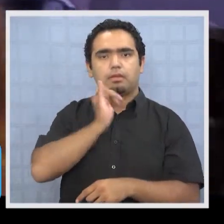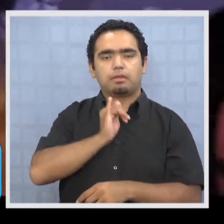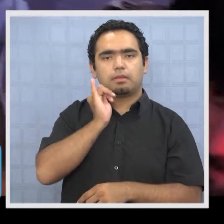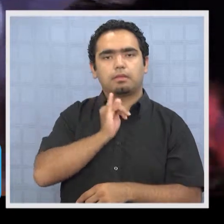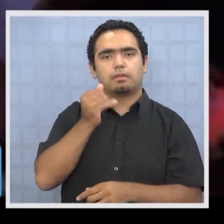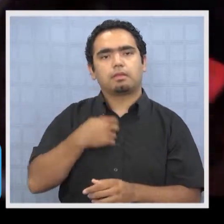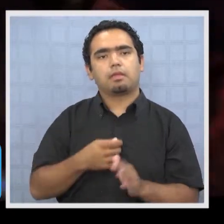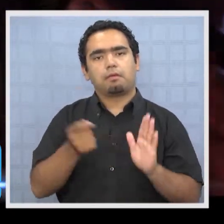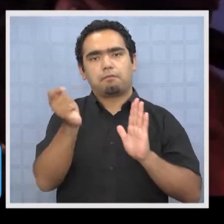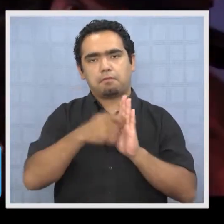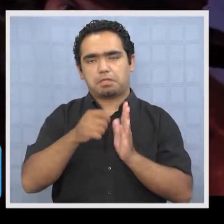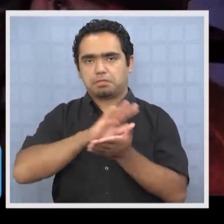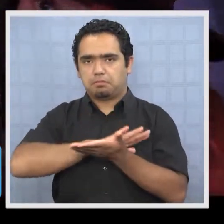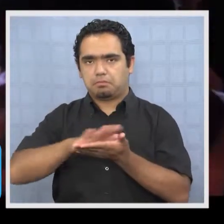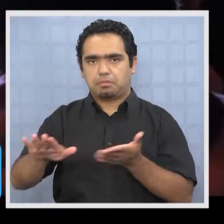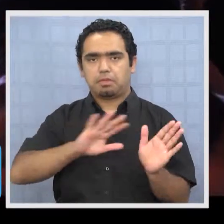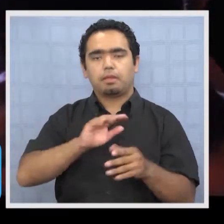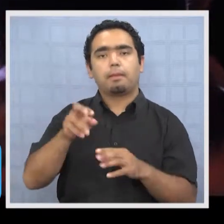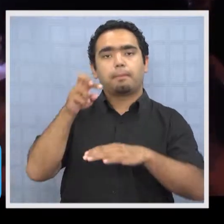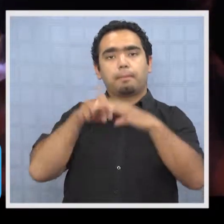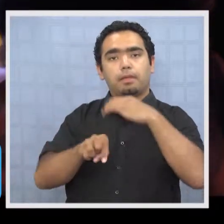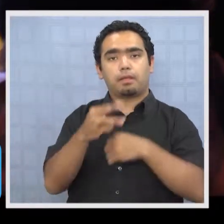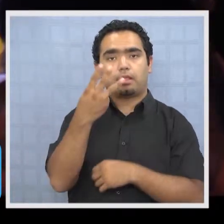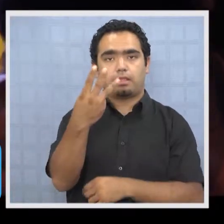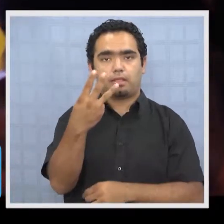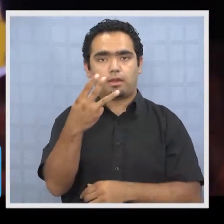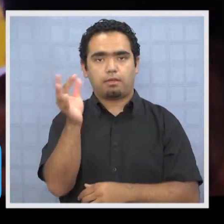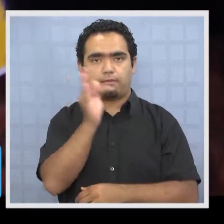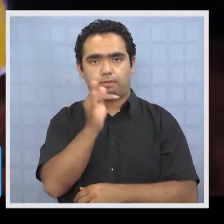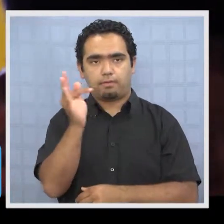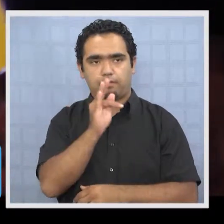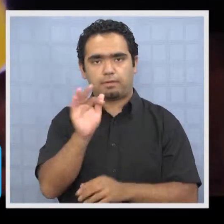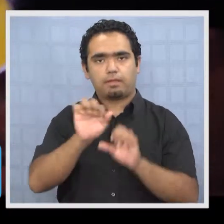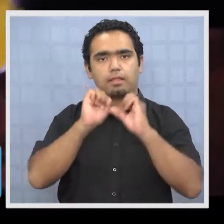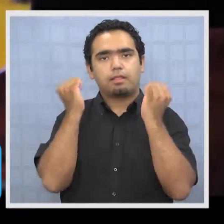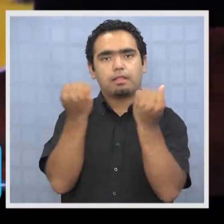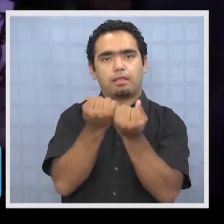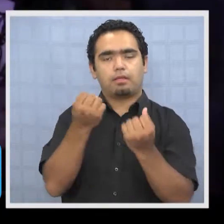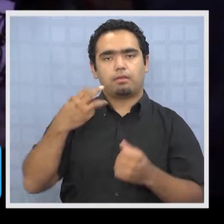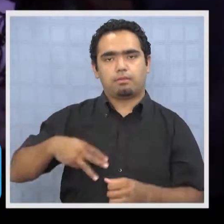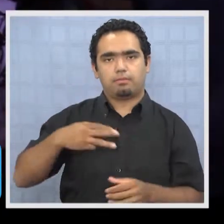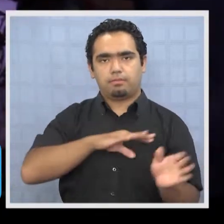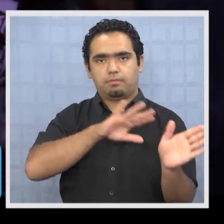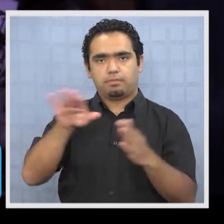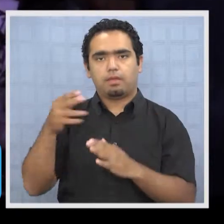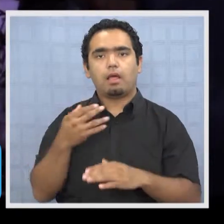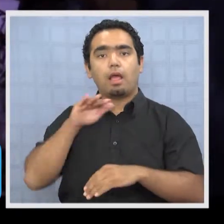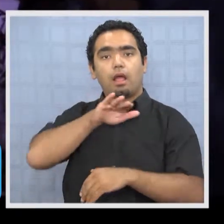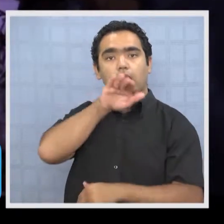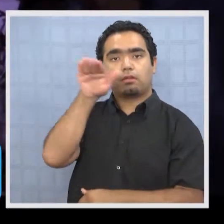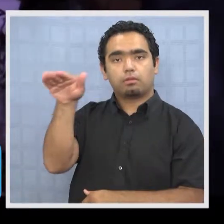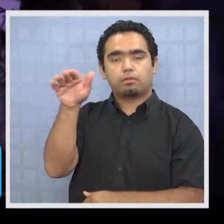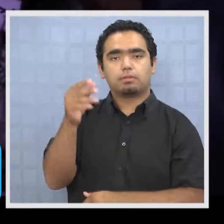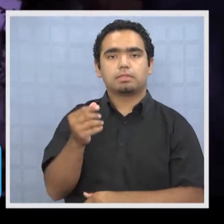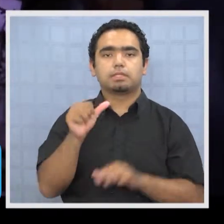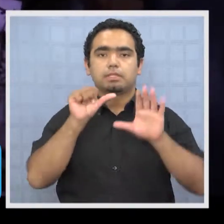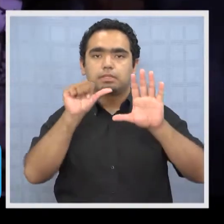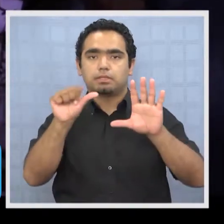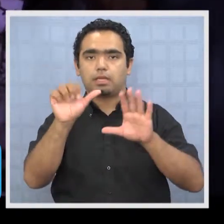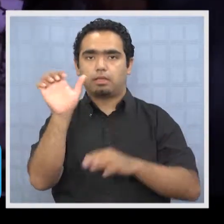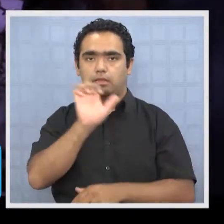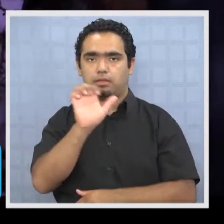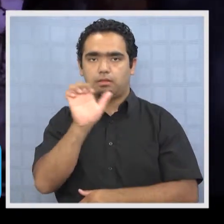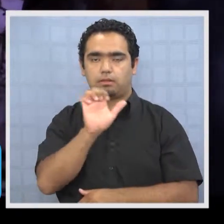gratuita y en las siguientes fechas. En Pica estará el 3 de febrero en el Estadio Municipal. En Alto Espicio se